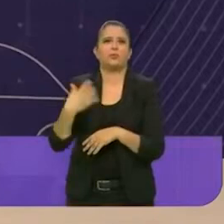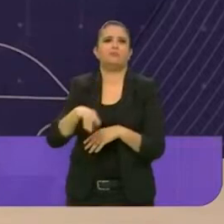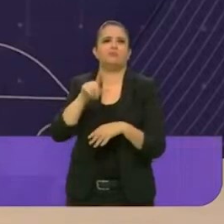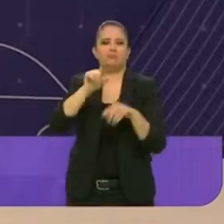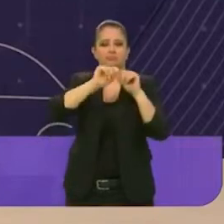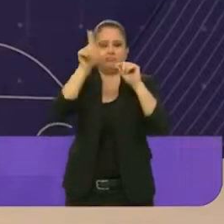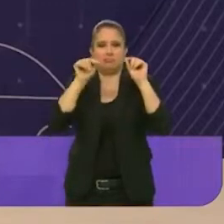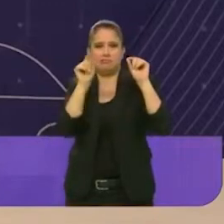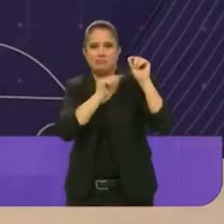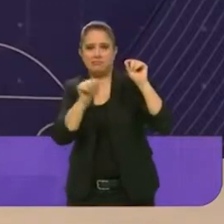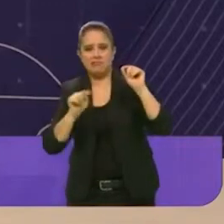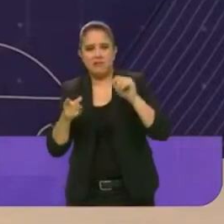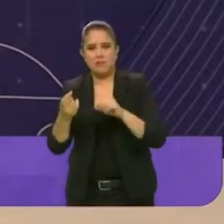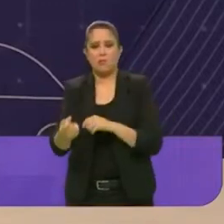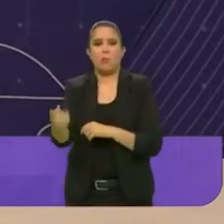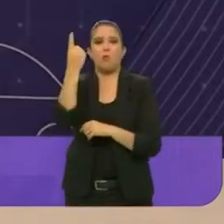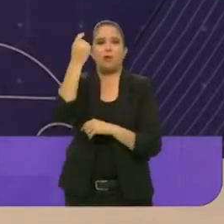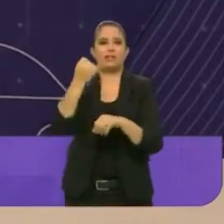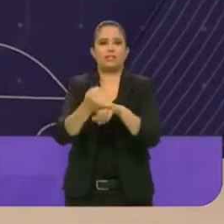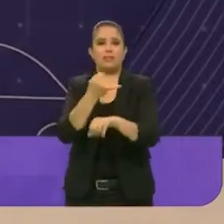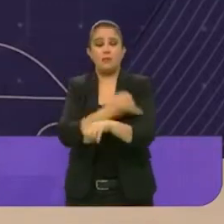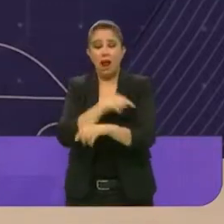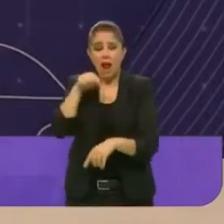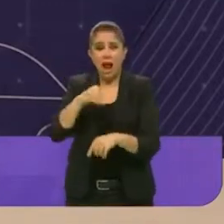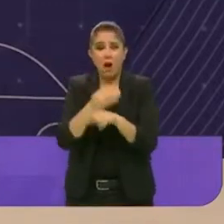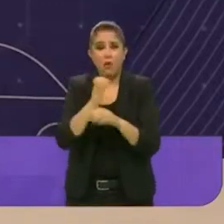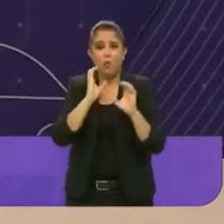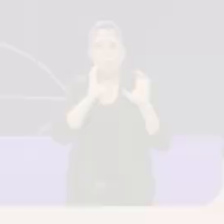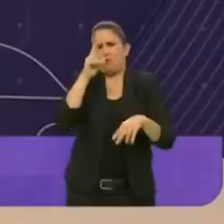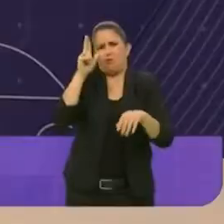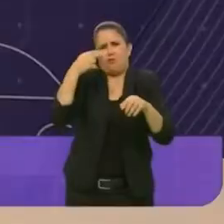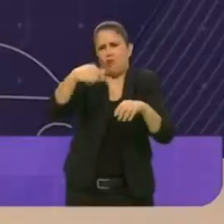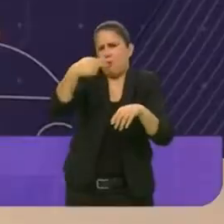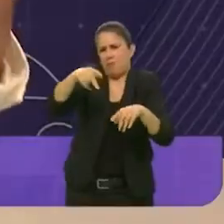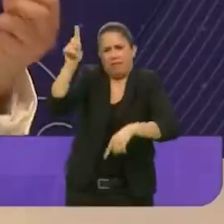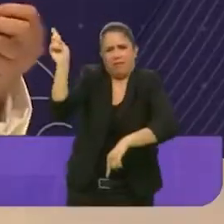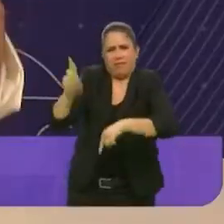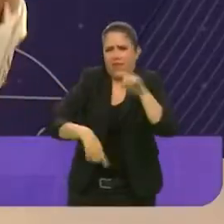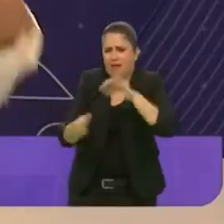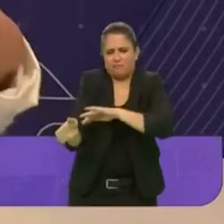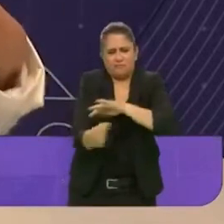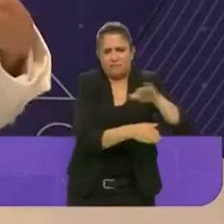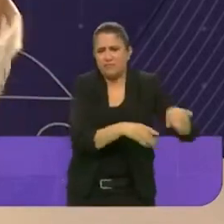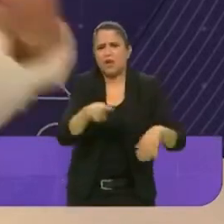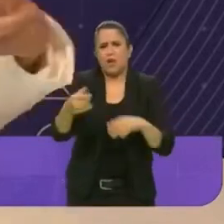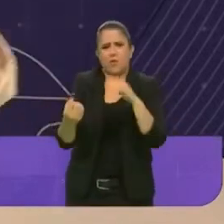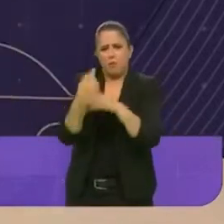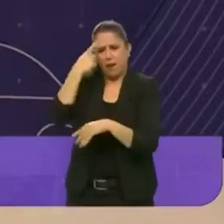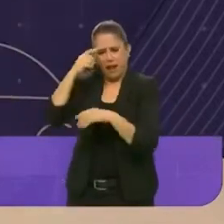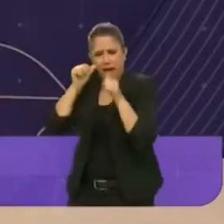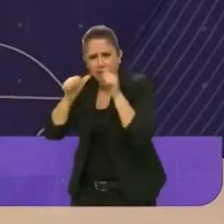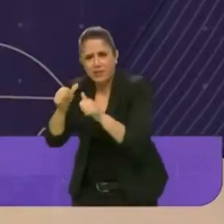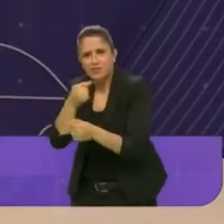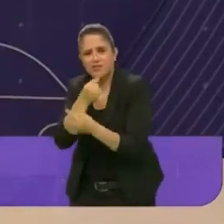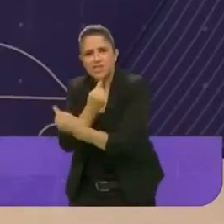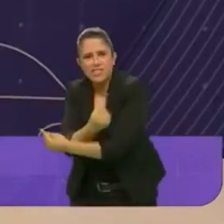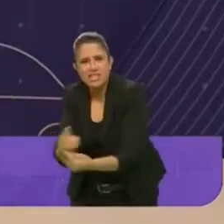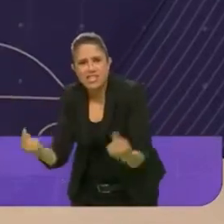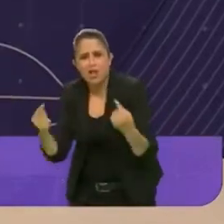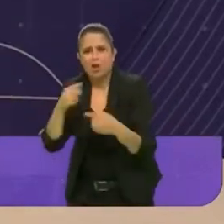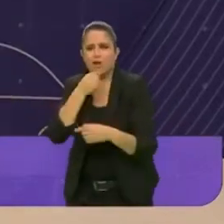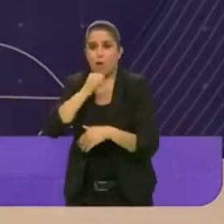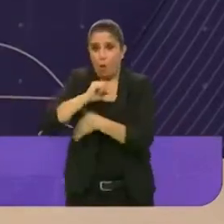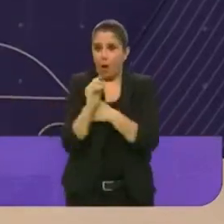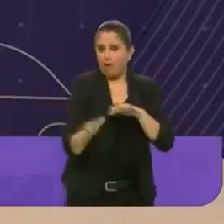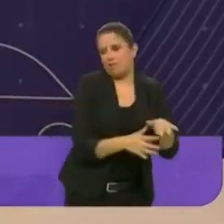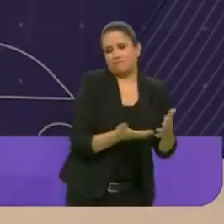a ser el mayor sistema público de cuidados del país. Vamos a construir casas de día para los adultos mayores,